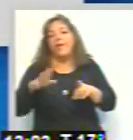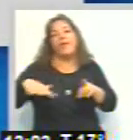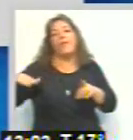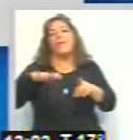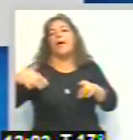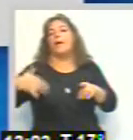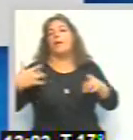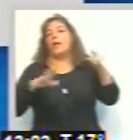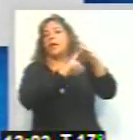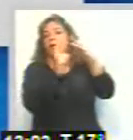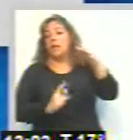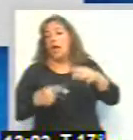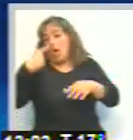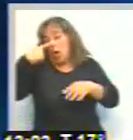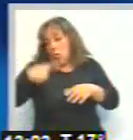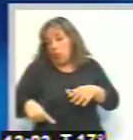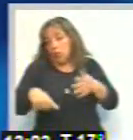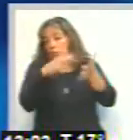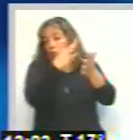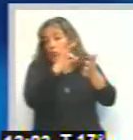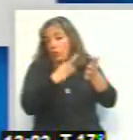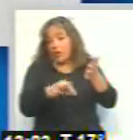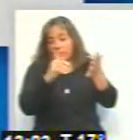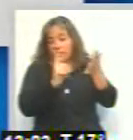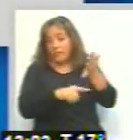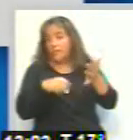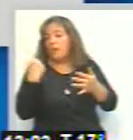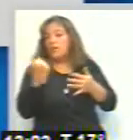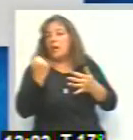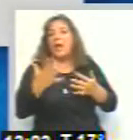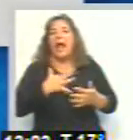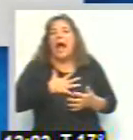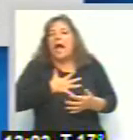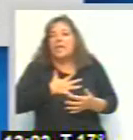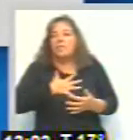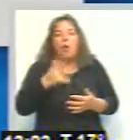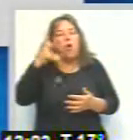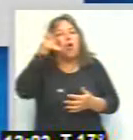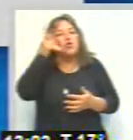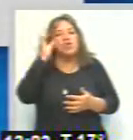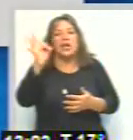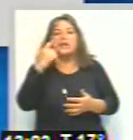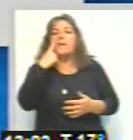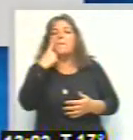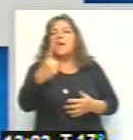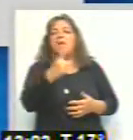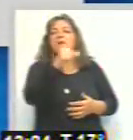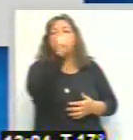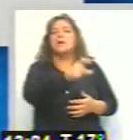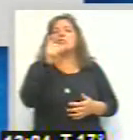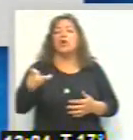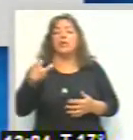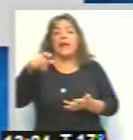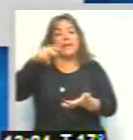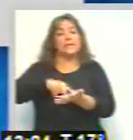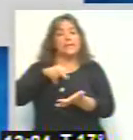Argentina. Y el último dato que también está hablando de qué hace al estado de ánimo de los saltes. 80.000 personas en la ciudad de